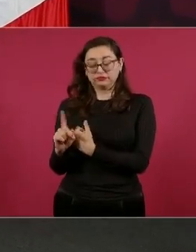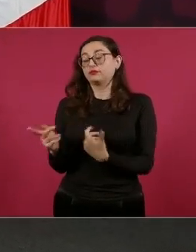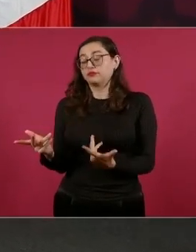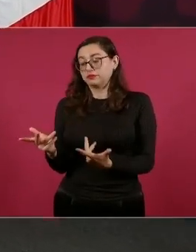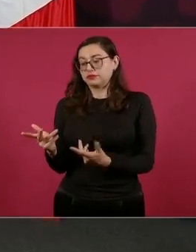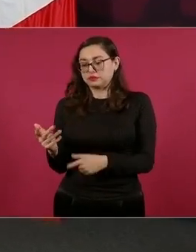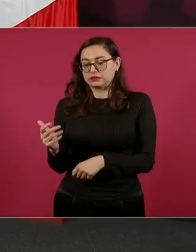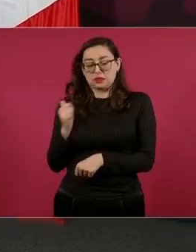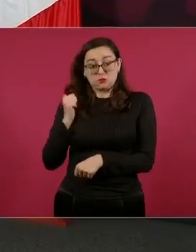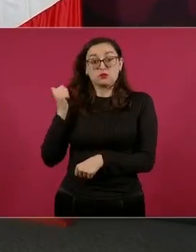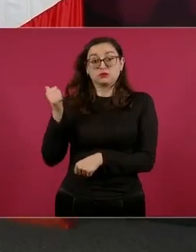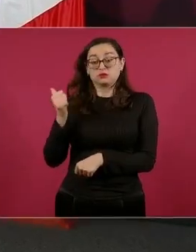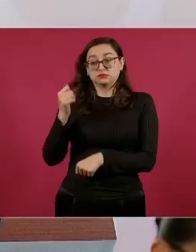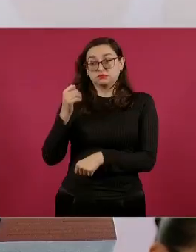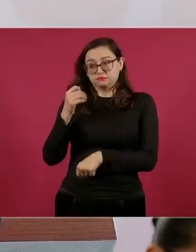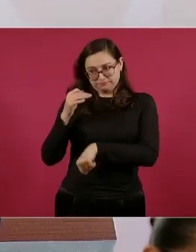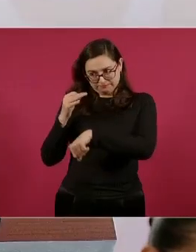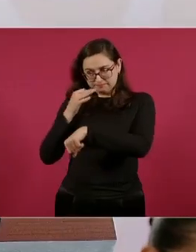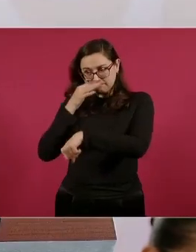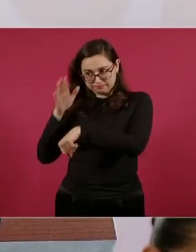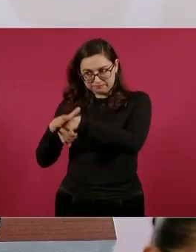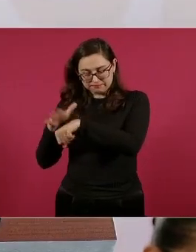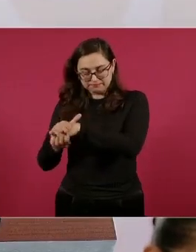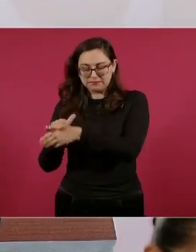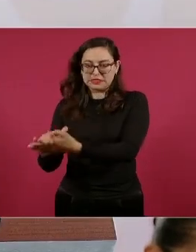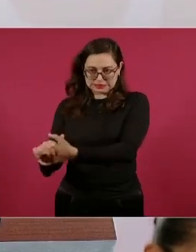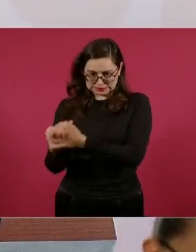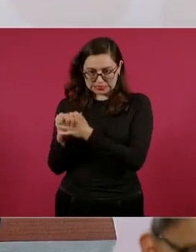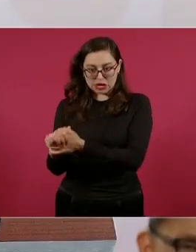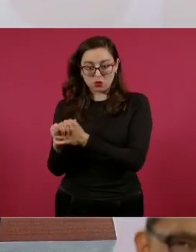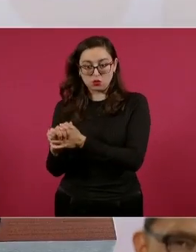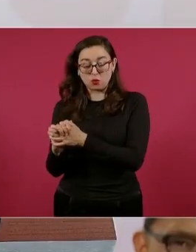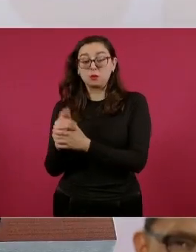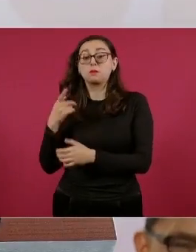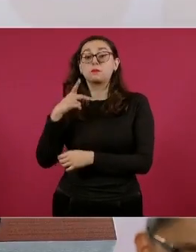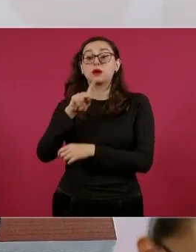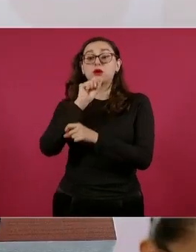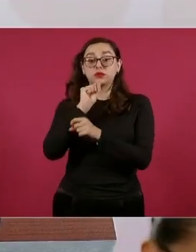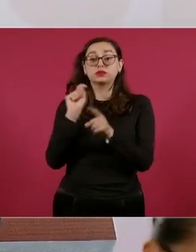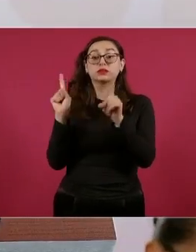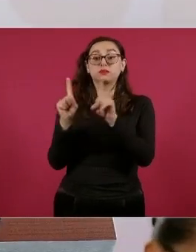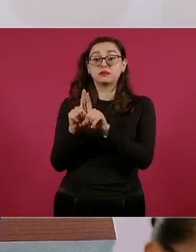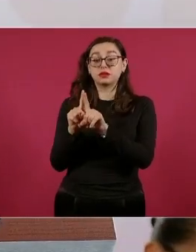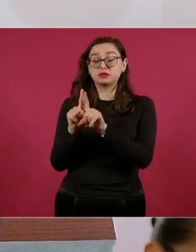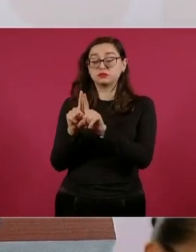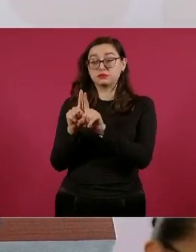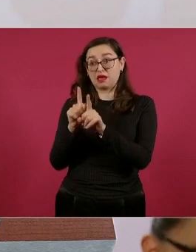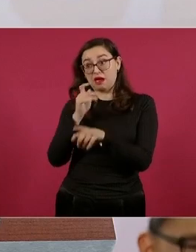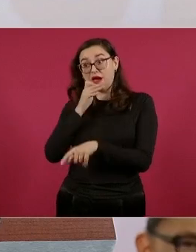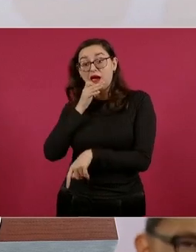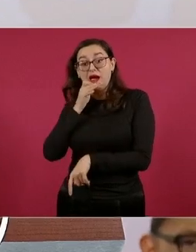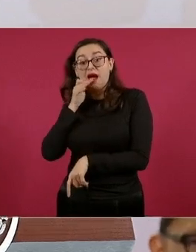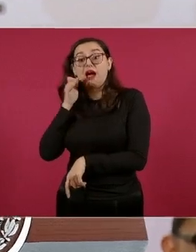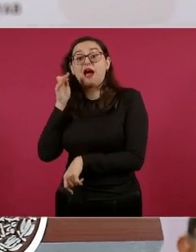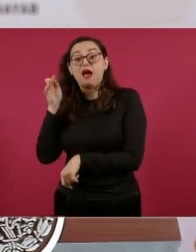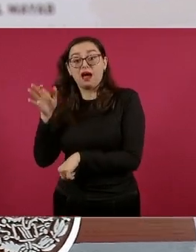mensaje a la gente para que no